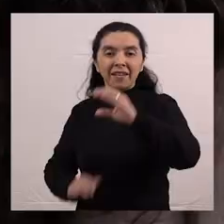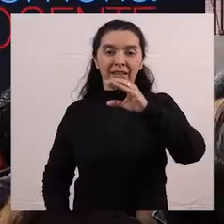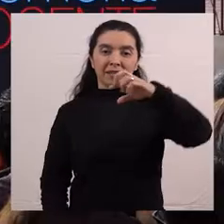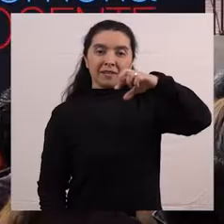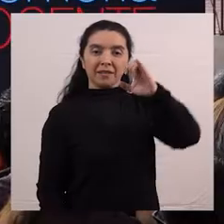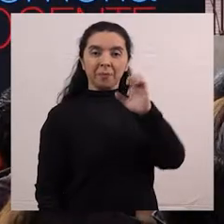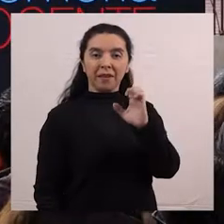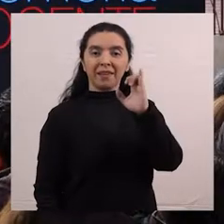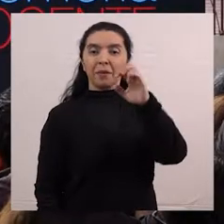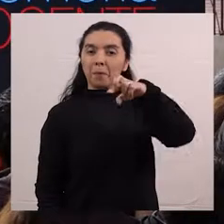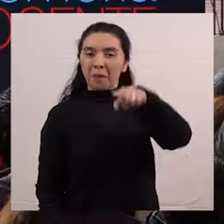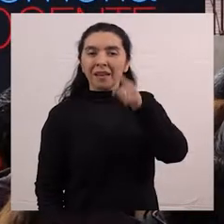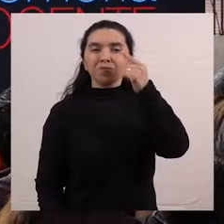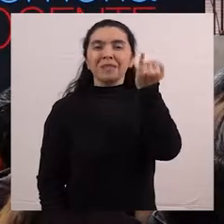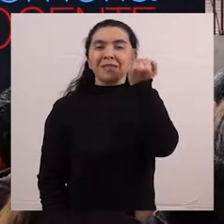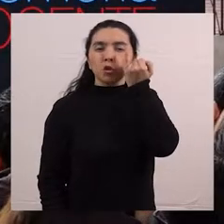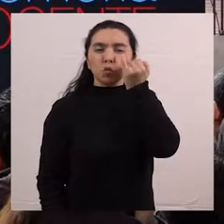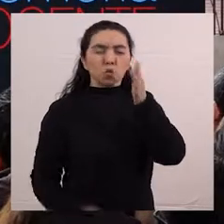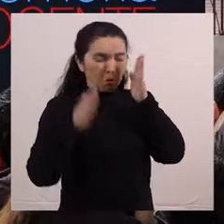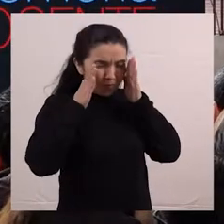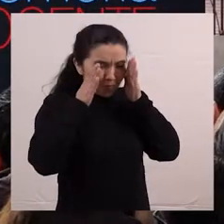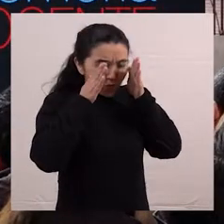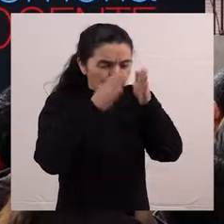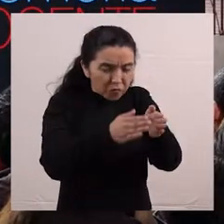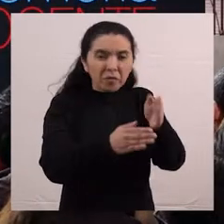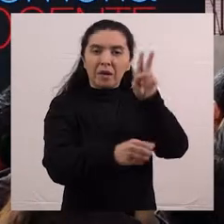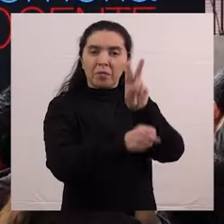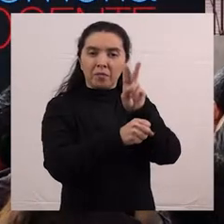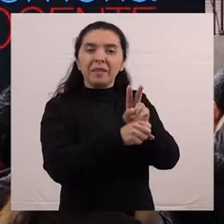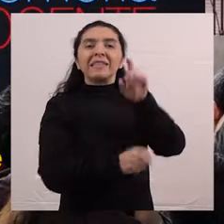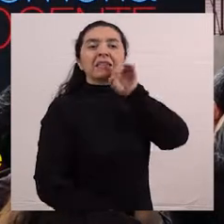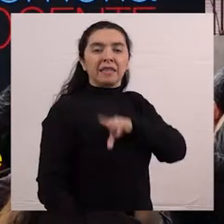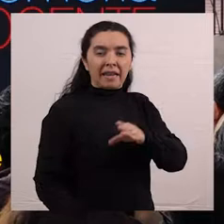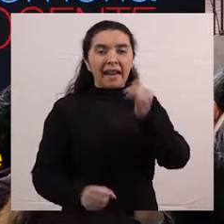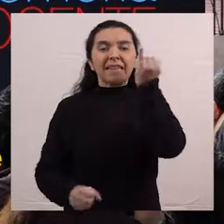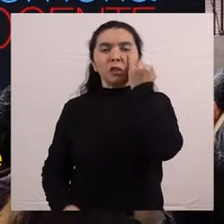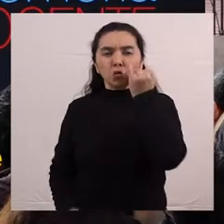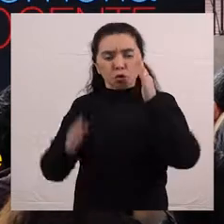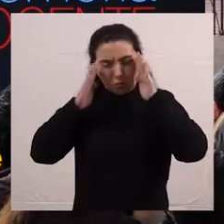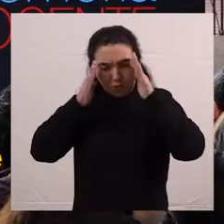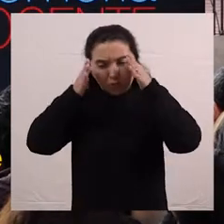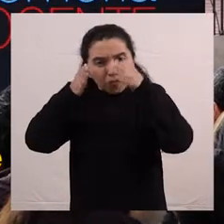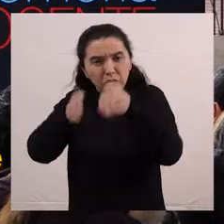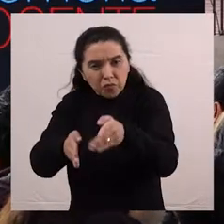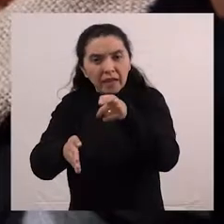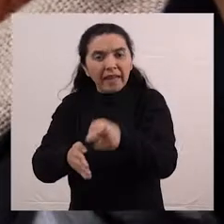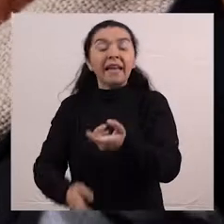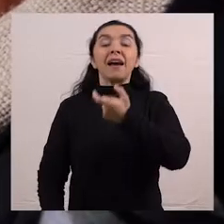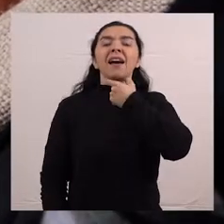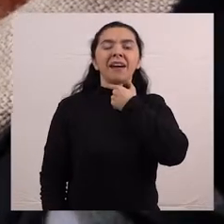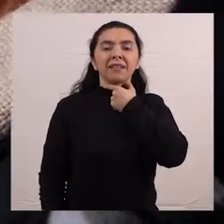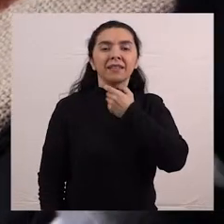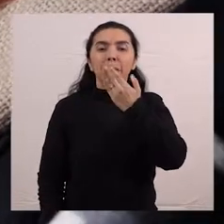CPIP es la institución que se va a especializar definitivamente en la docencia chilena. Es la institución que se va a especializar definitivamente en